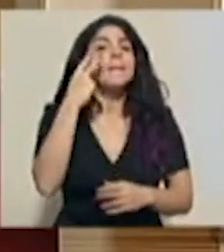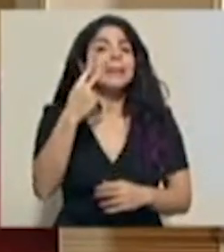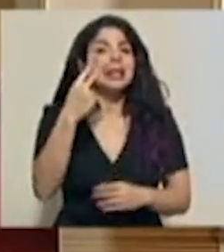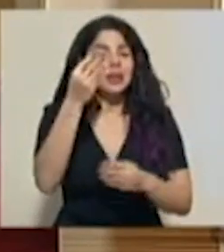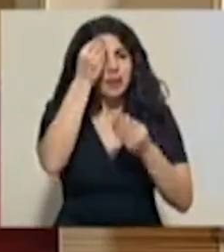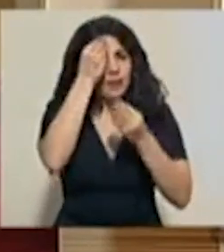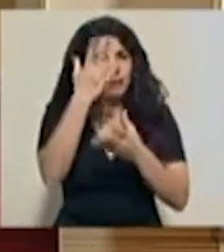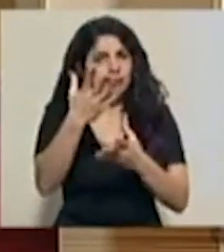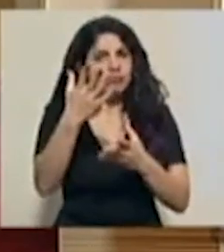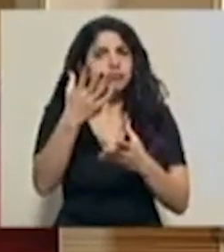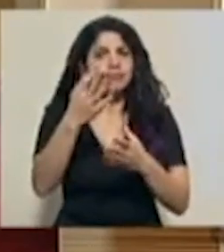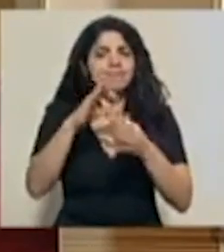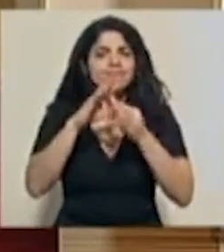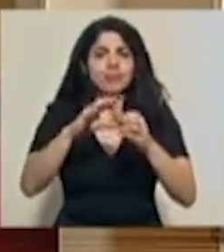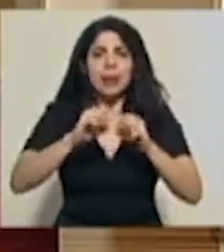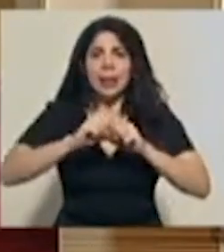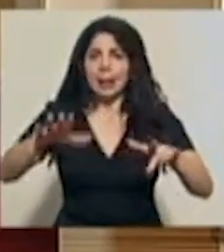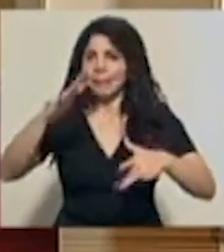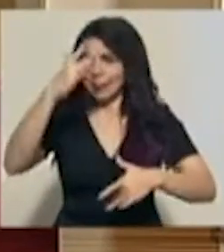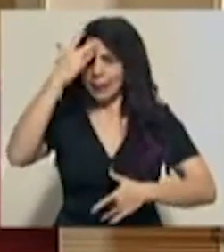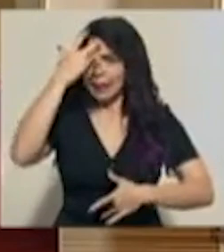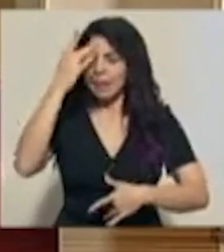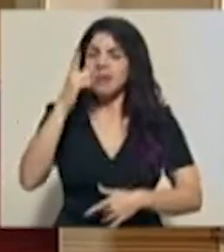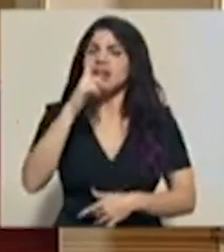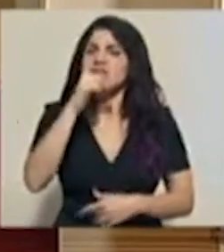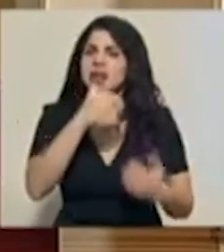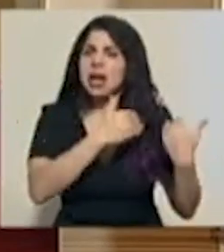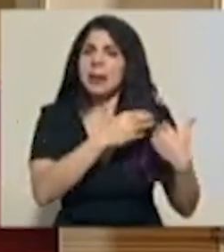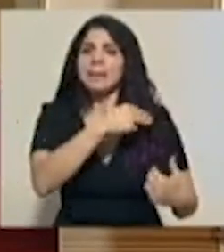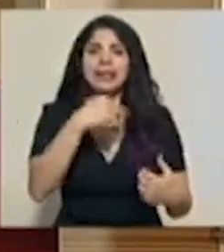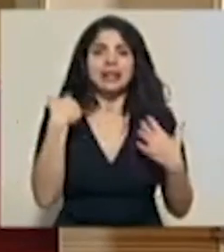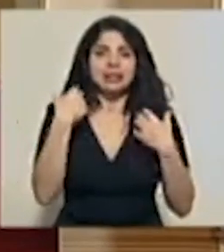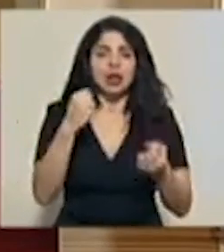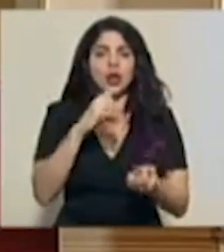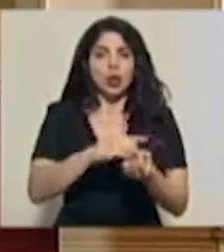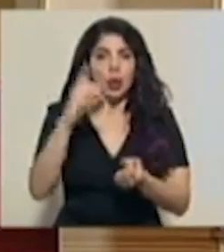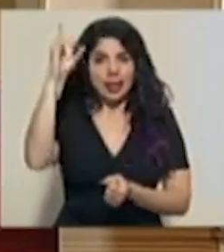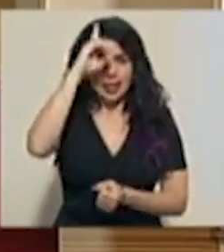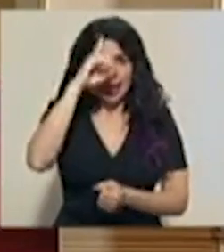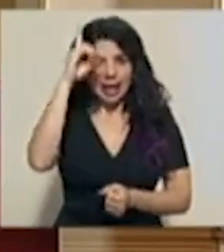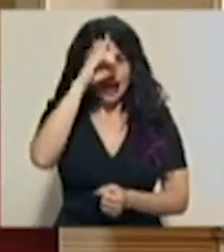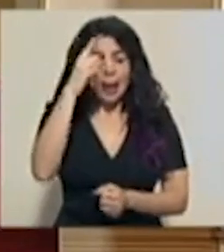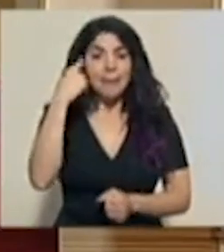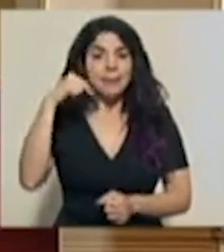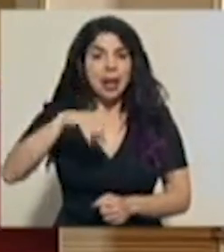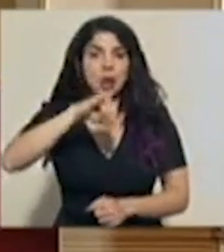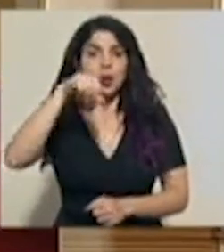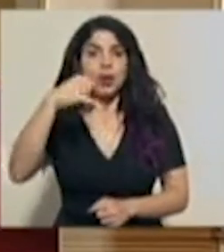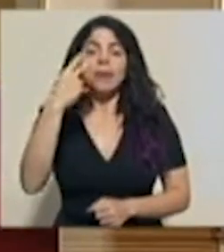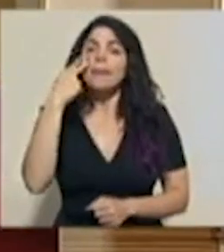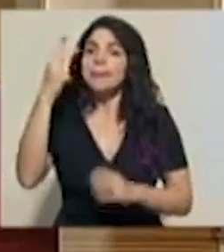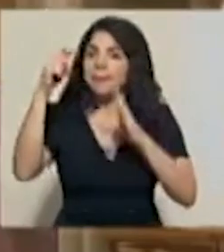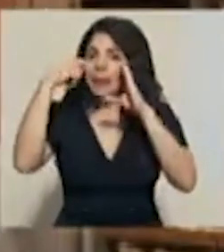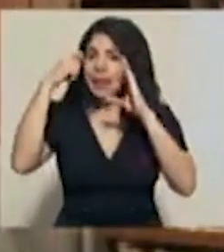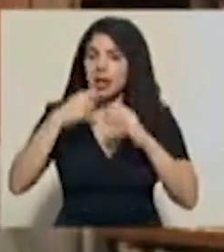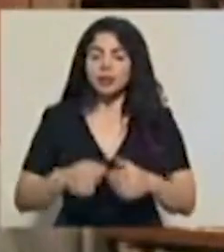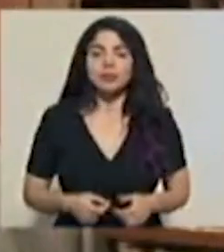reporte epidemiológico que lo dará el ministro de Salud, el doctor Daniel Salas, para este jueves. Observemos el video.